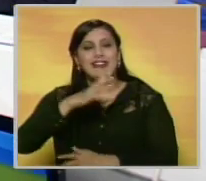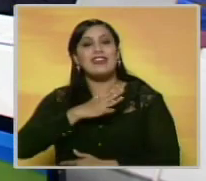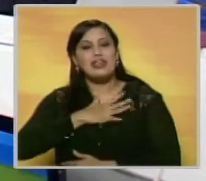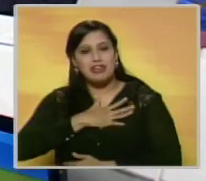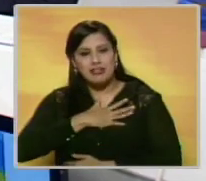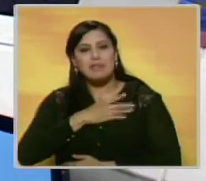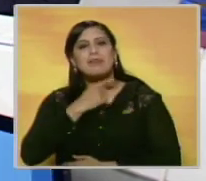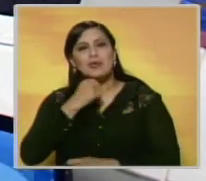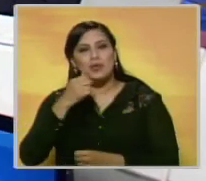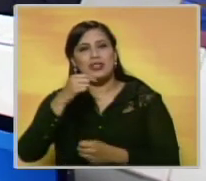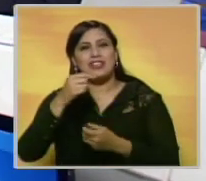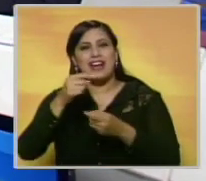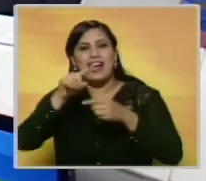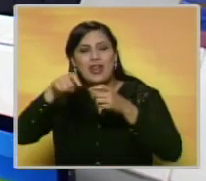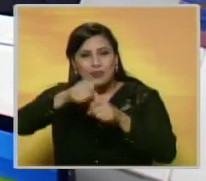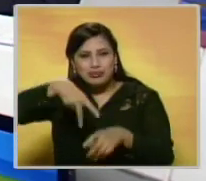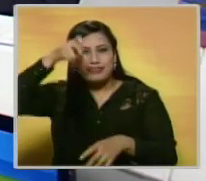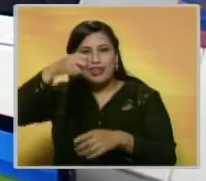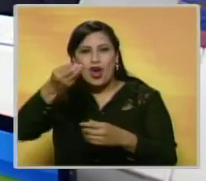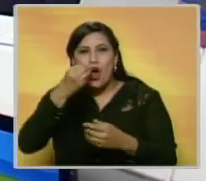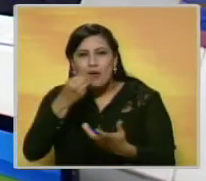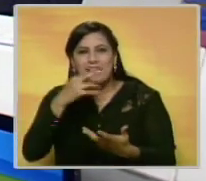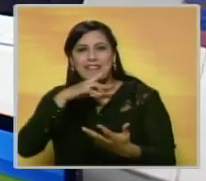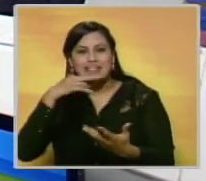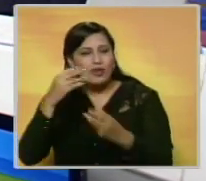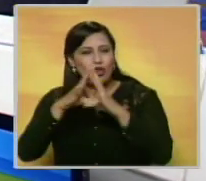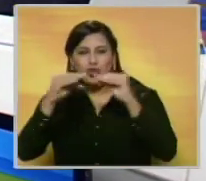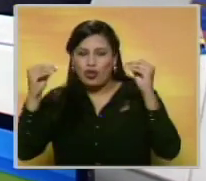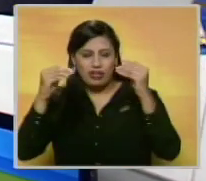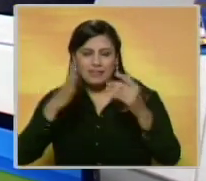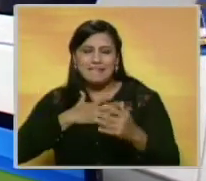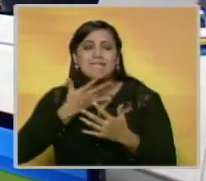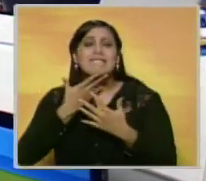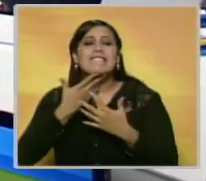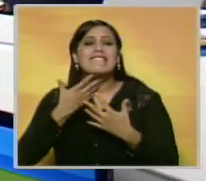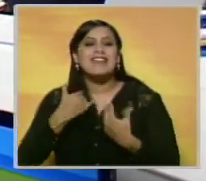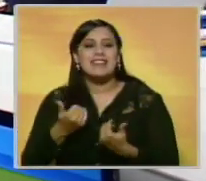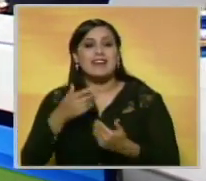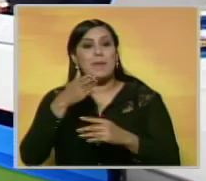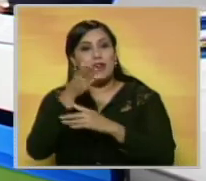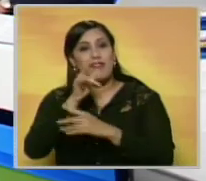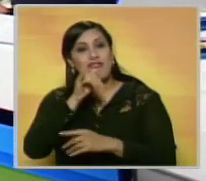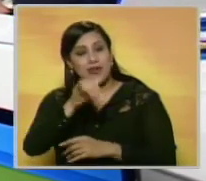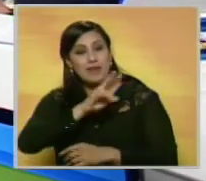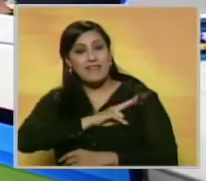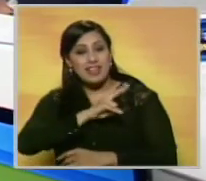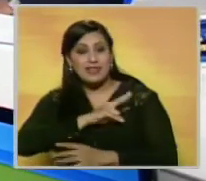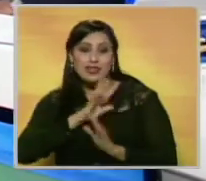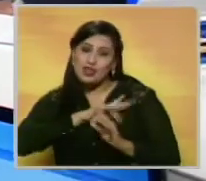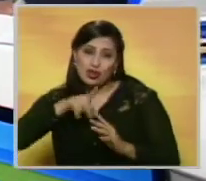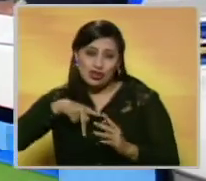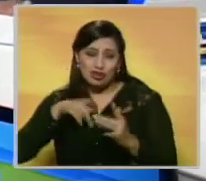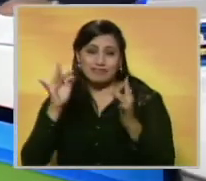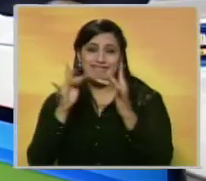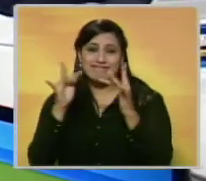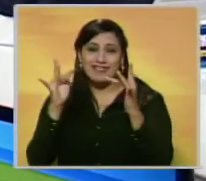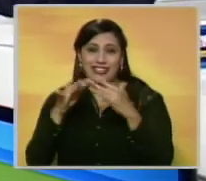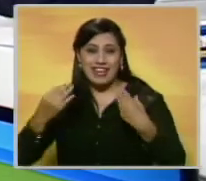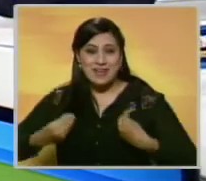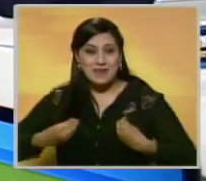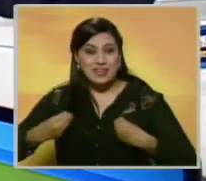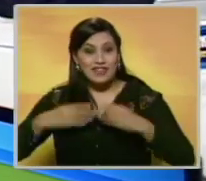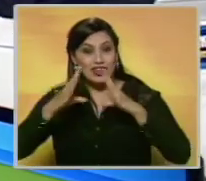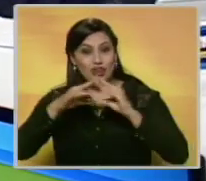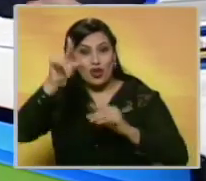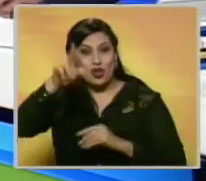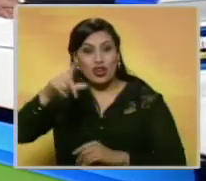dos palmitas, el yo-yo, el tumbarrancho, la bomba, todo eso. Mandoquitas, mandoquitas, pero a través del noticiero de la edición vamos a estar viviendo todos